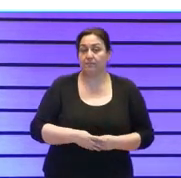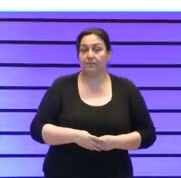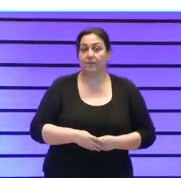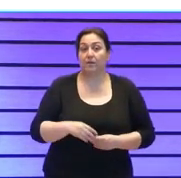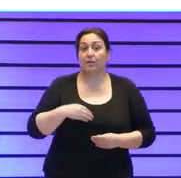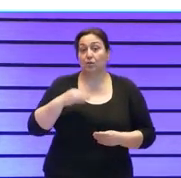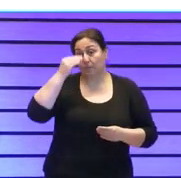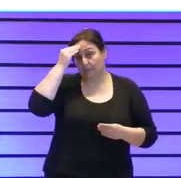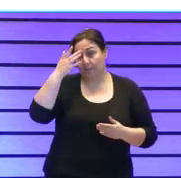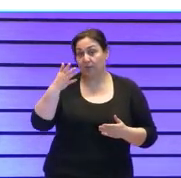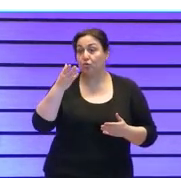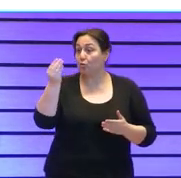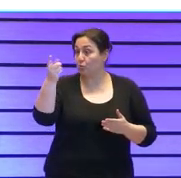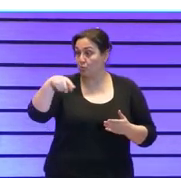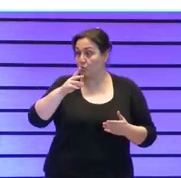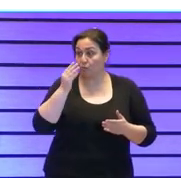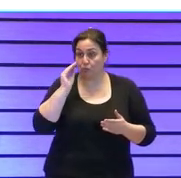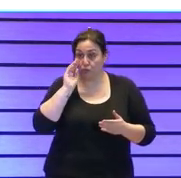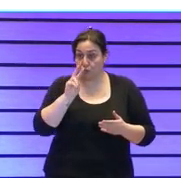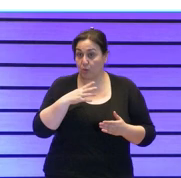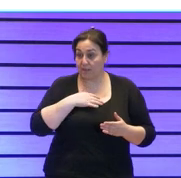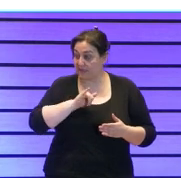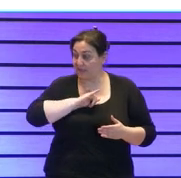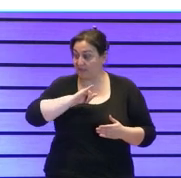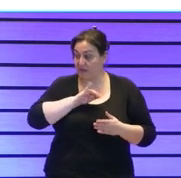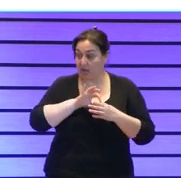supongo que muchas nos identificamos con esta gráfica